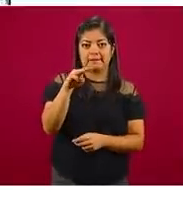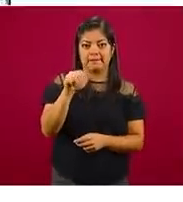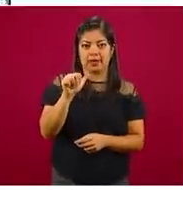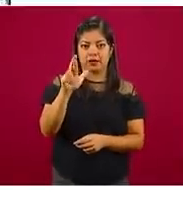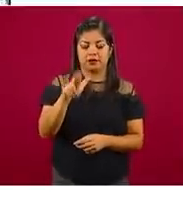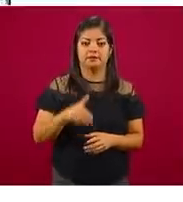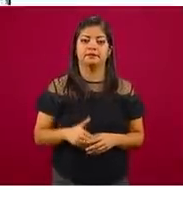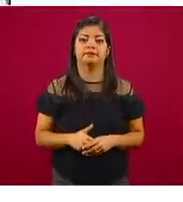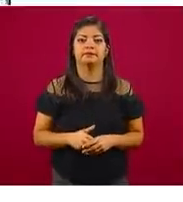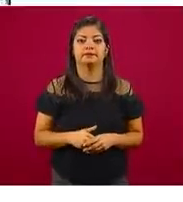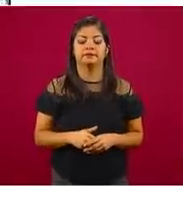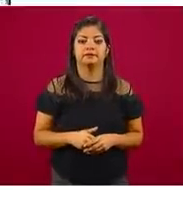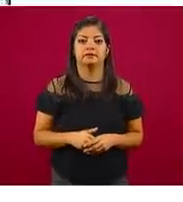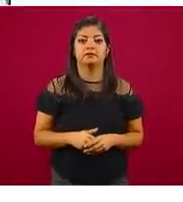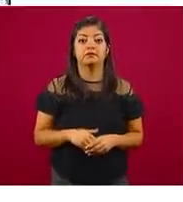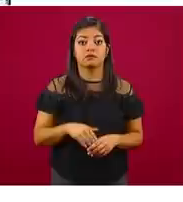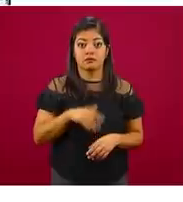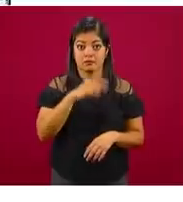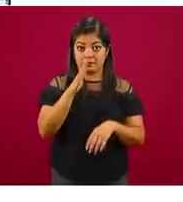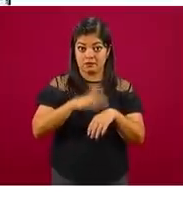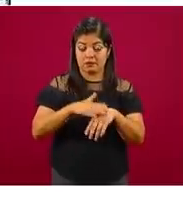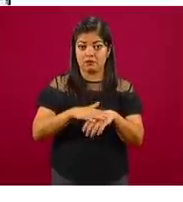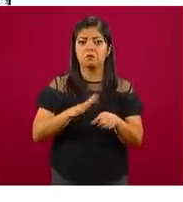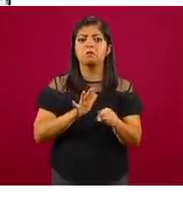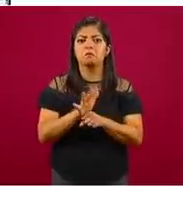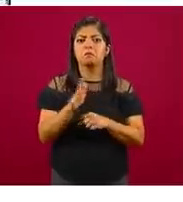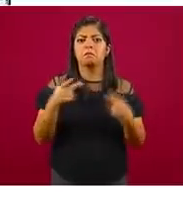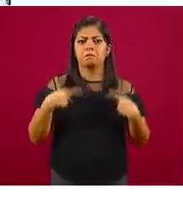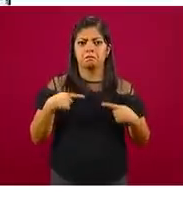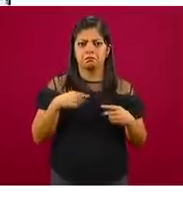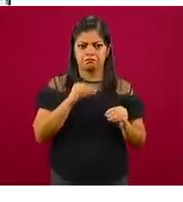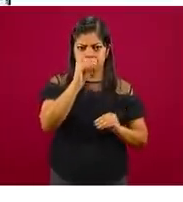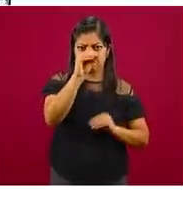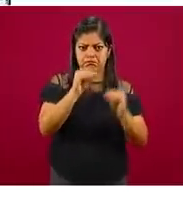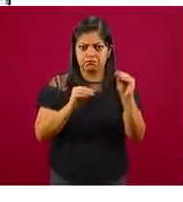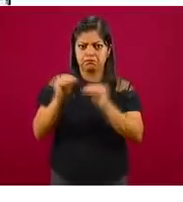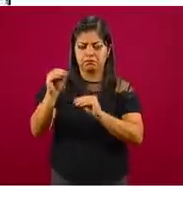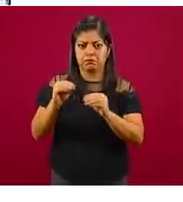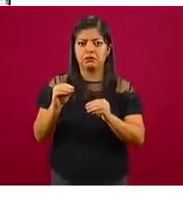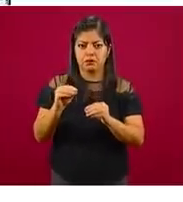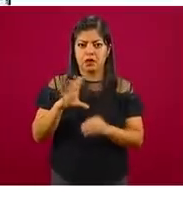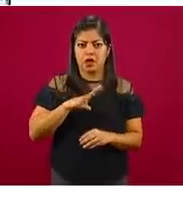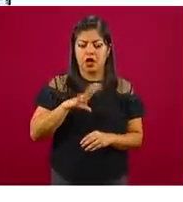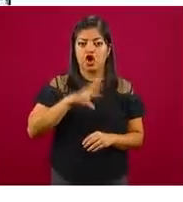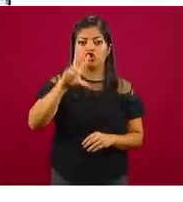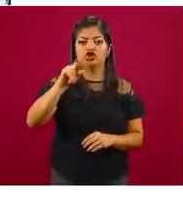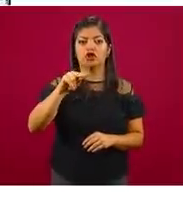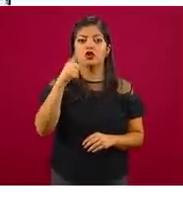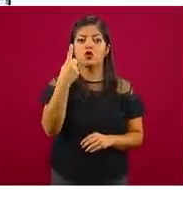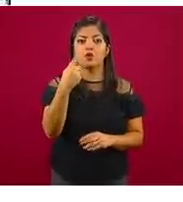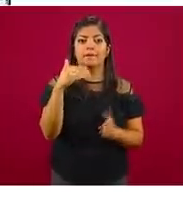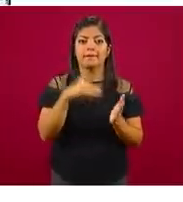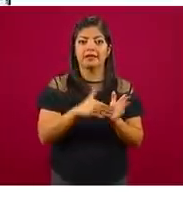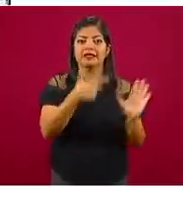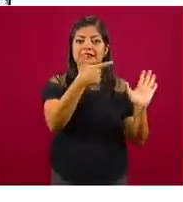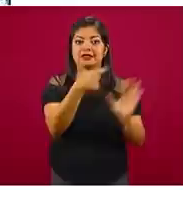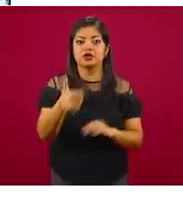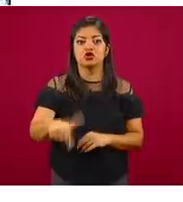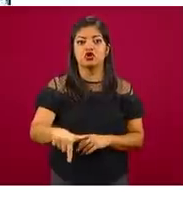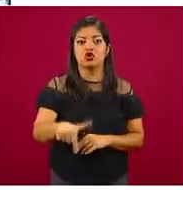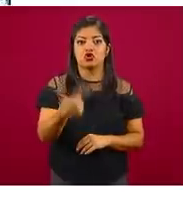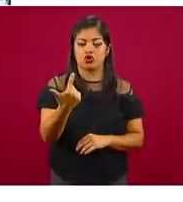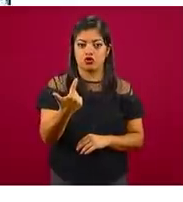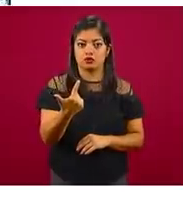Para indicar dónde está este personal desplegados, tenemos realmente 81 mil 712